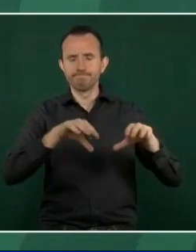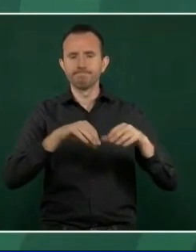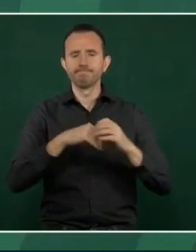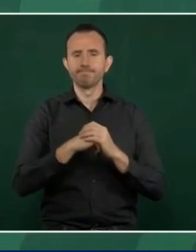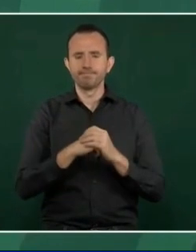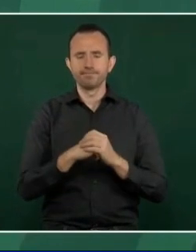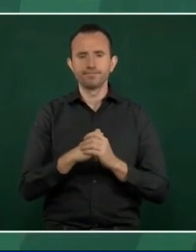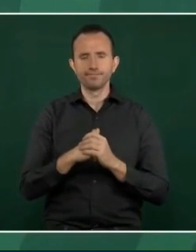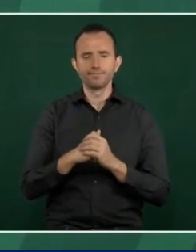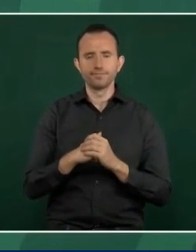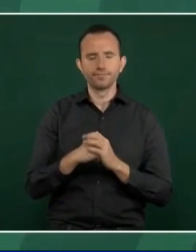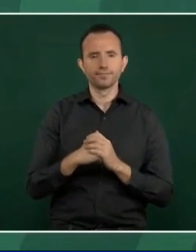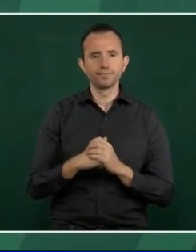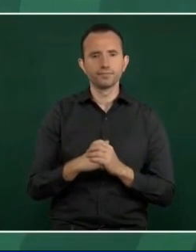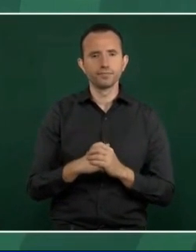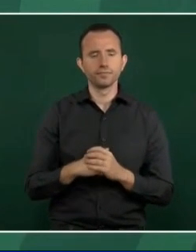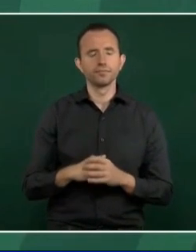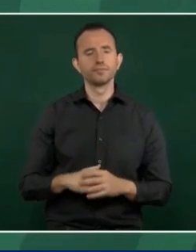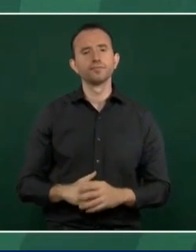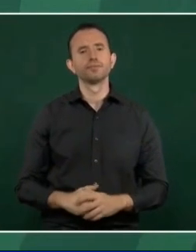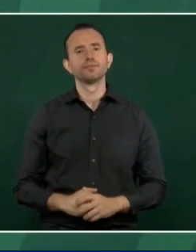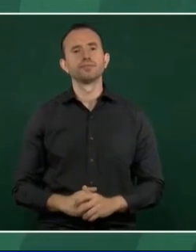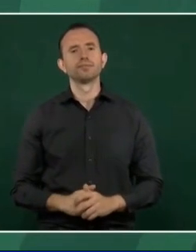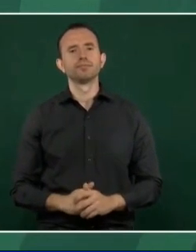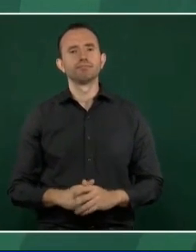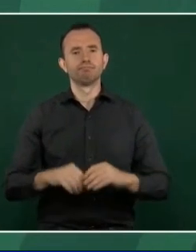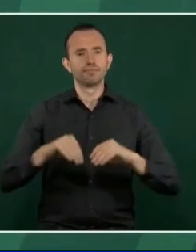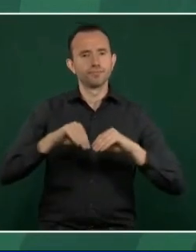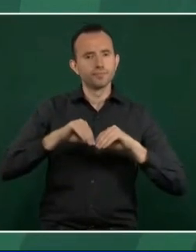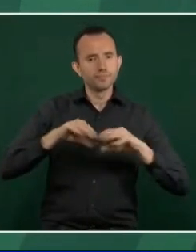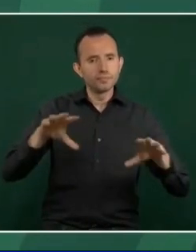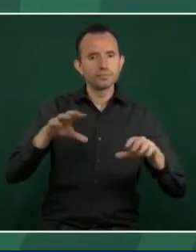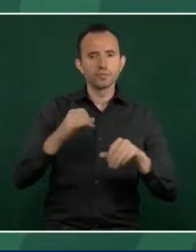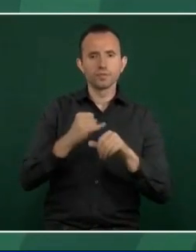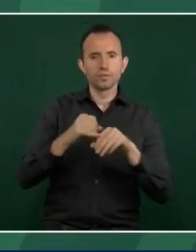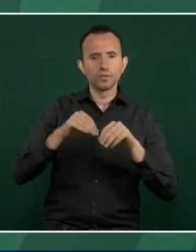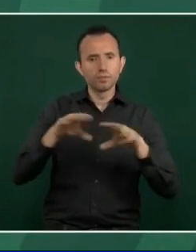que se dé a conocer el informe y los anexos.